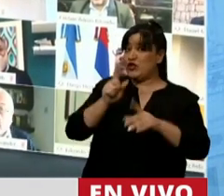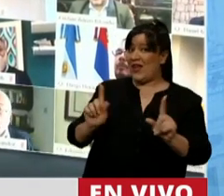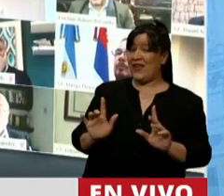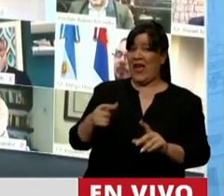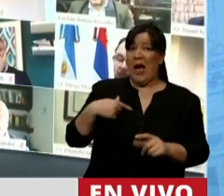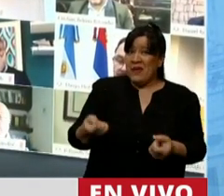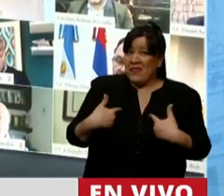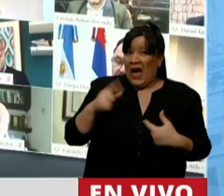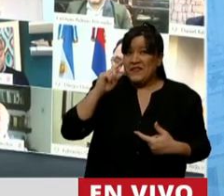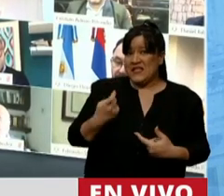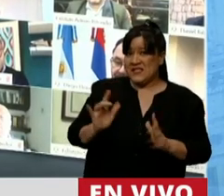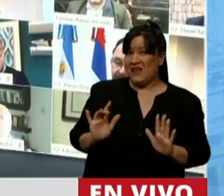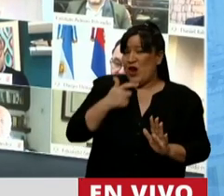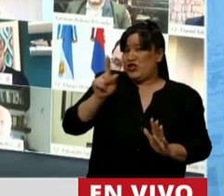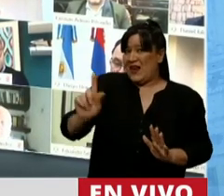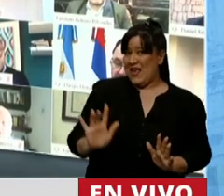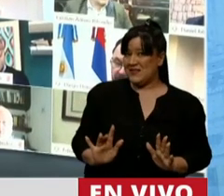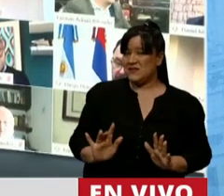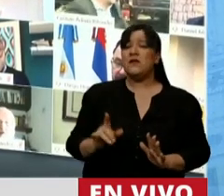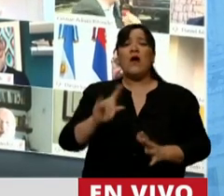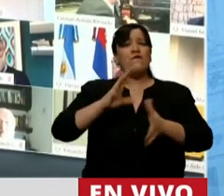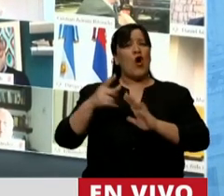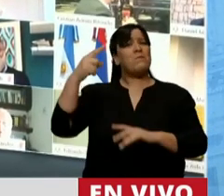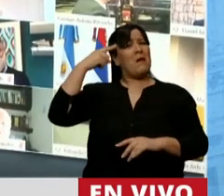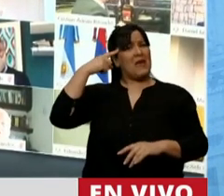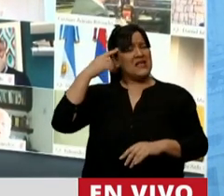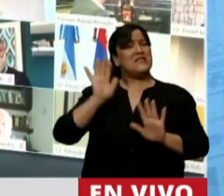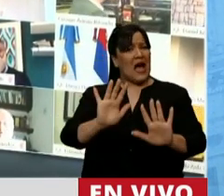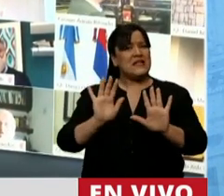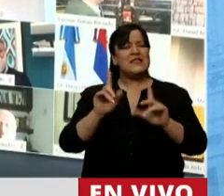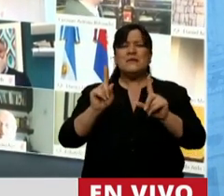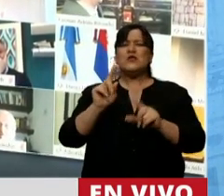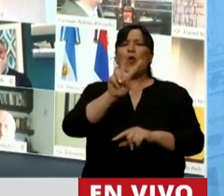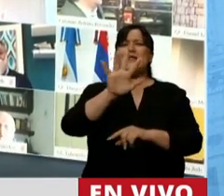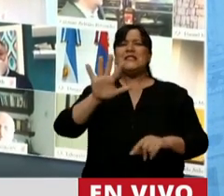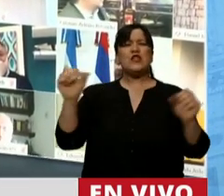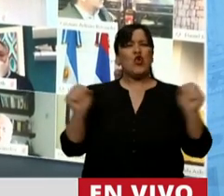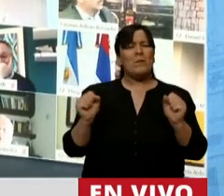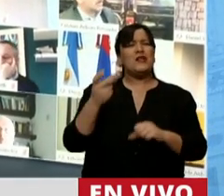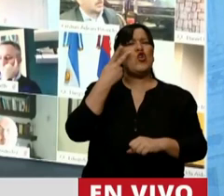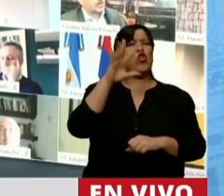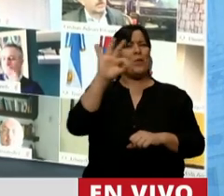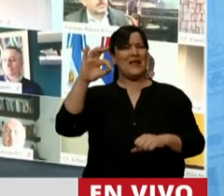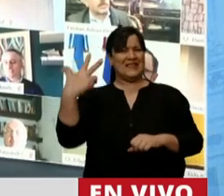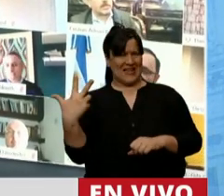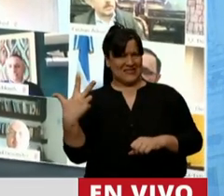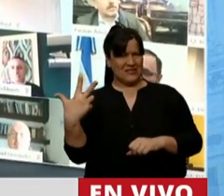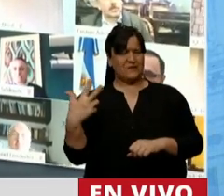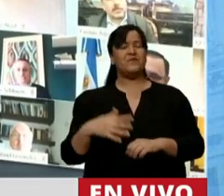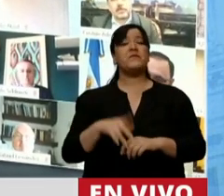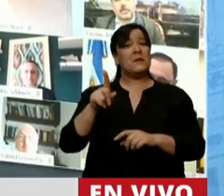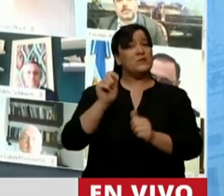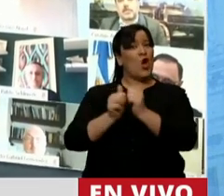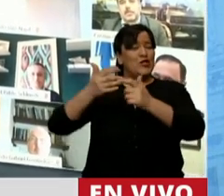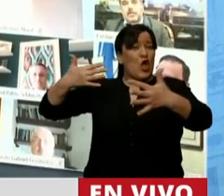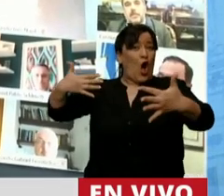a mí me daría tristeza. Con esa concepción analística que ustedes tienen, como fue el 25 de mayo del 2003, que la